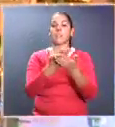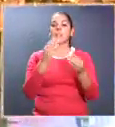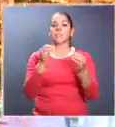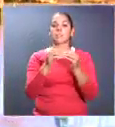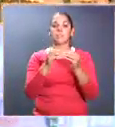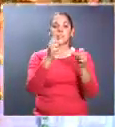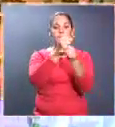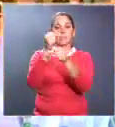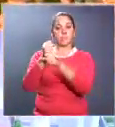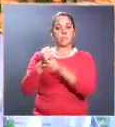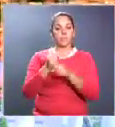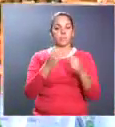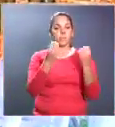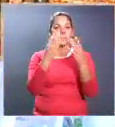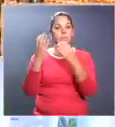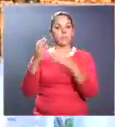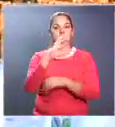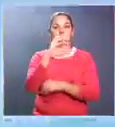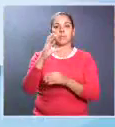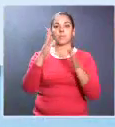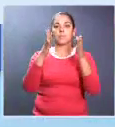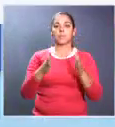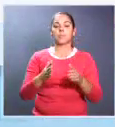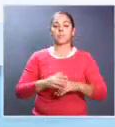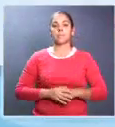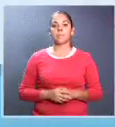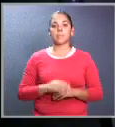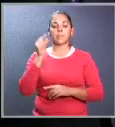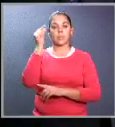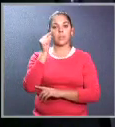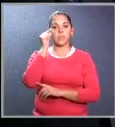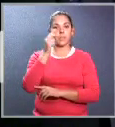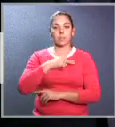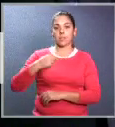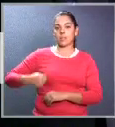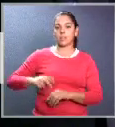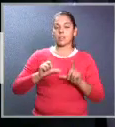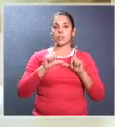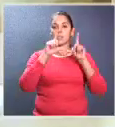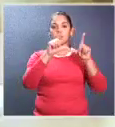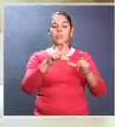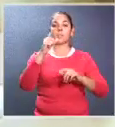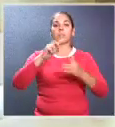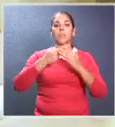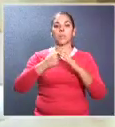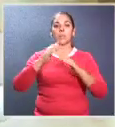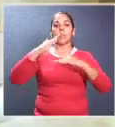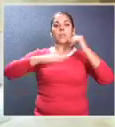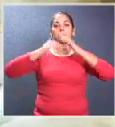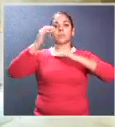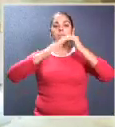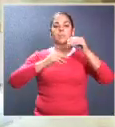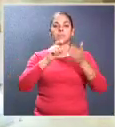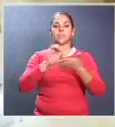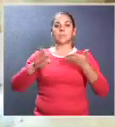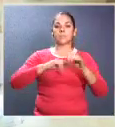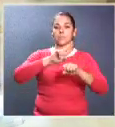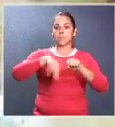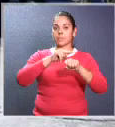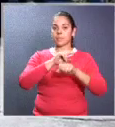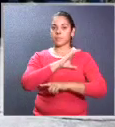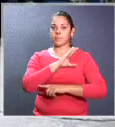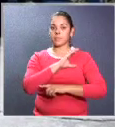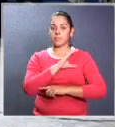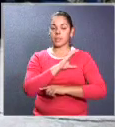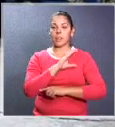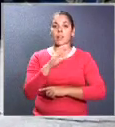de nuevos empleos para miles de costarricenses. El gobierno de China donó la construcción de la Escuela Nacional de Policía. La